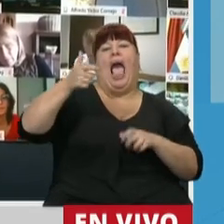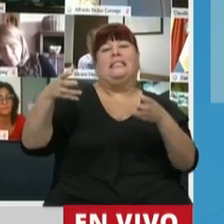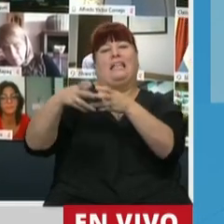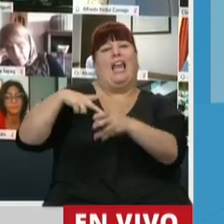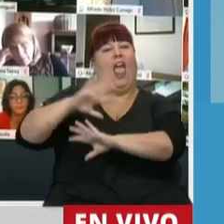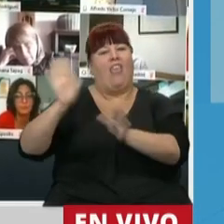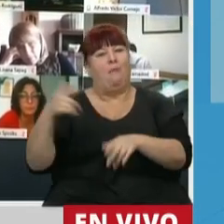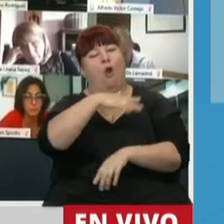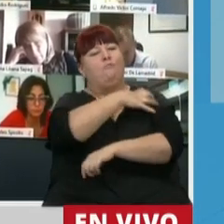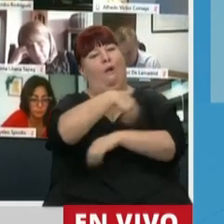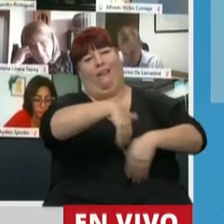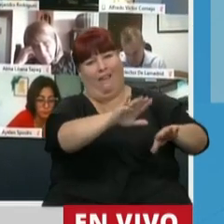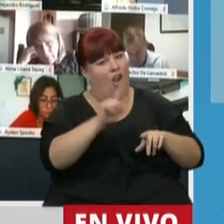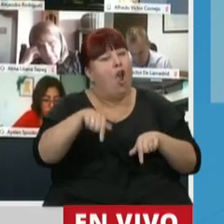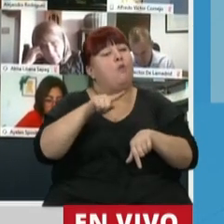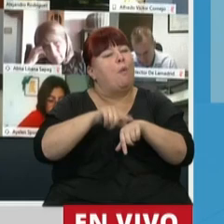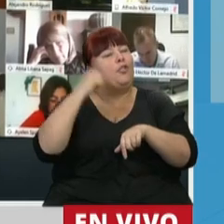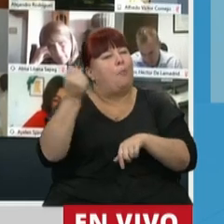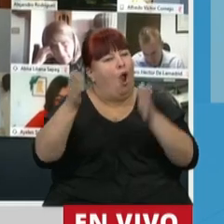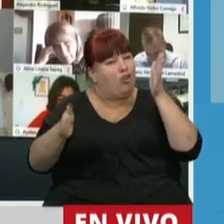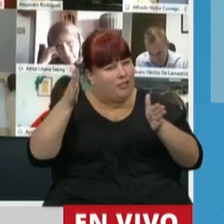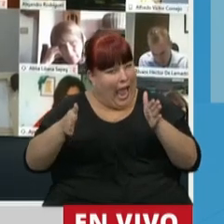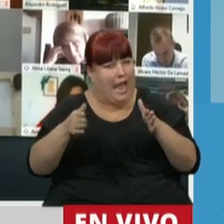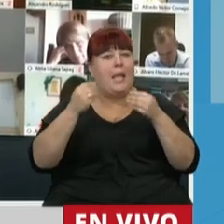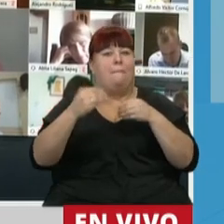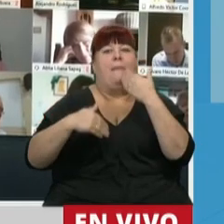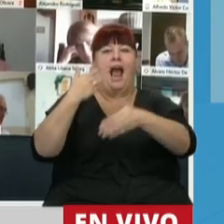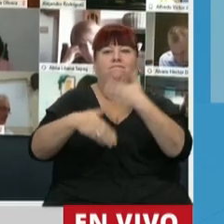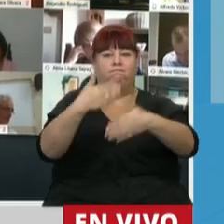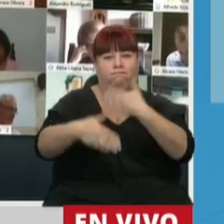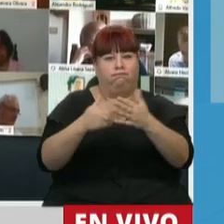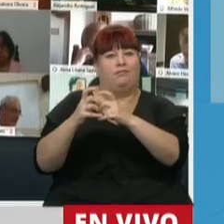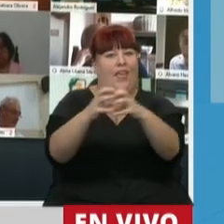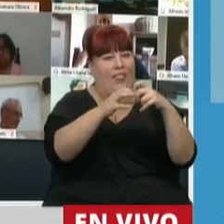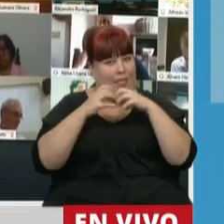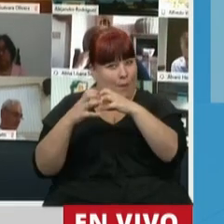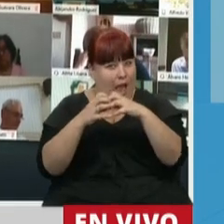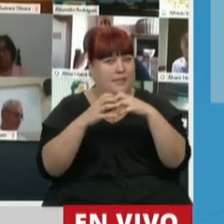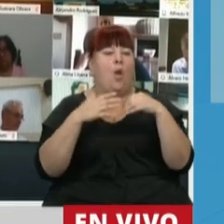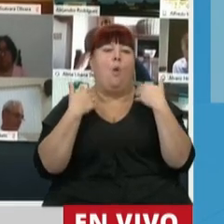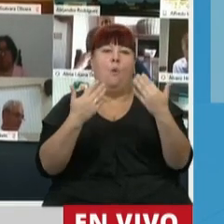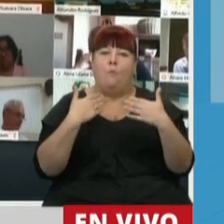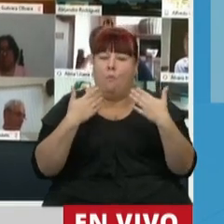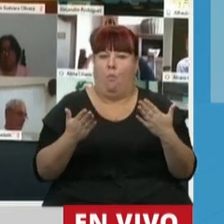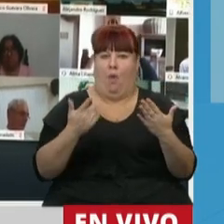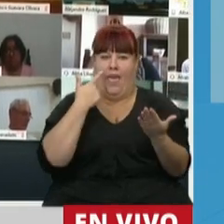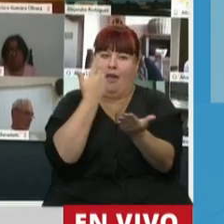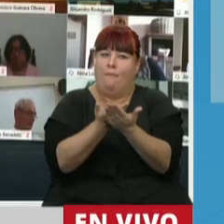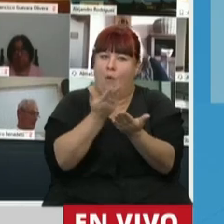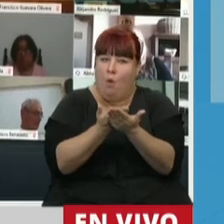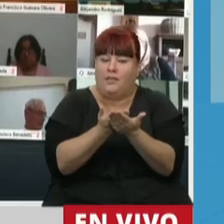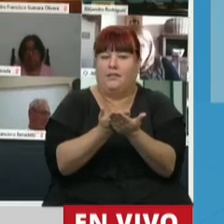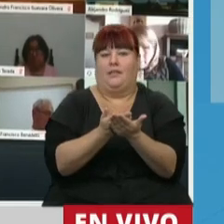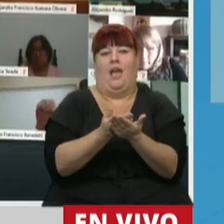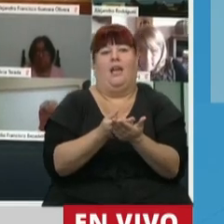pocos. Y es una buena etapa entonces, para que avanzando en estos debates podamos poner sobre la mesa